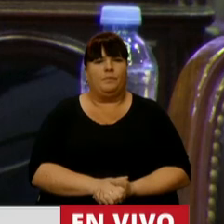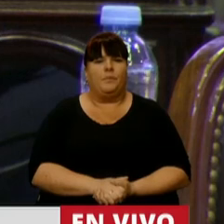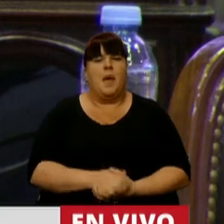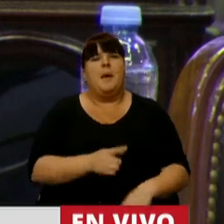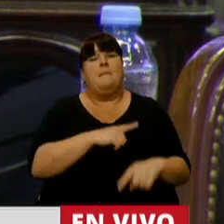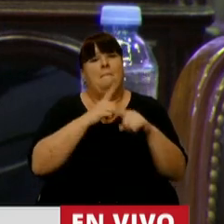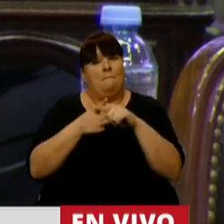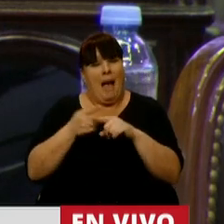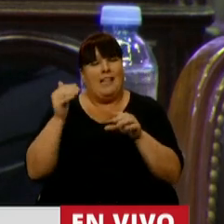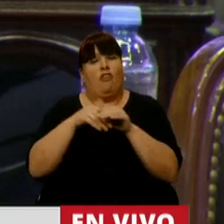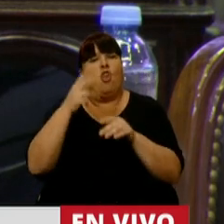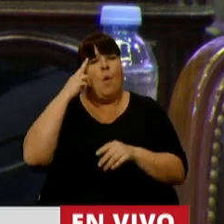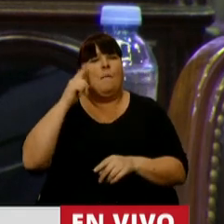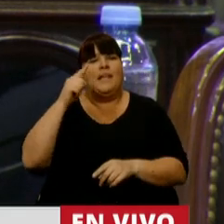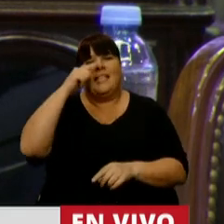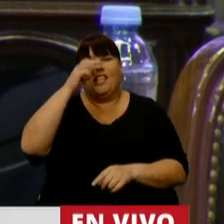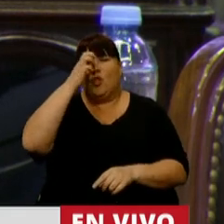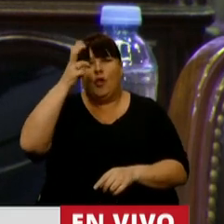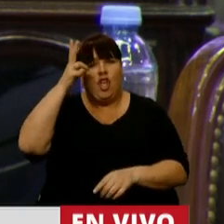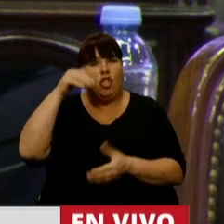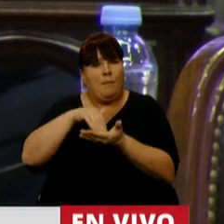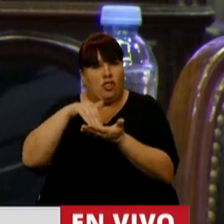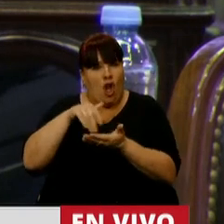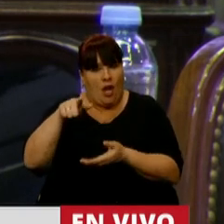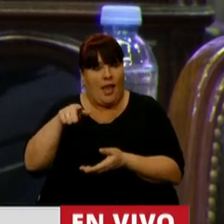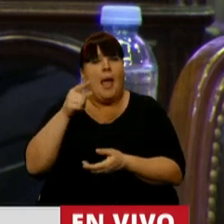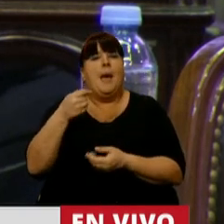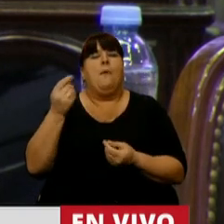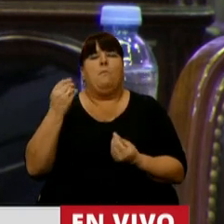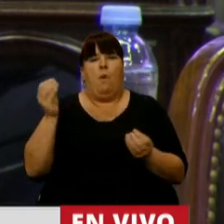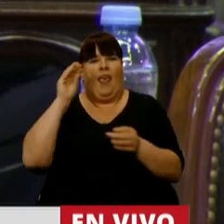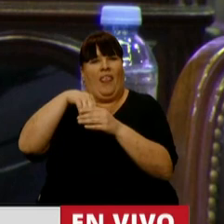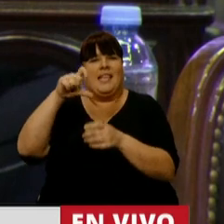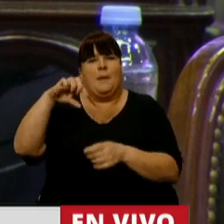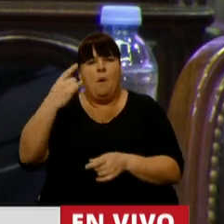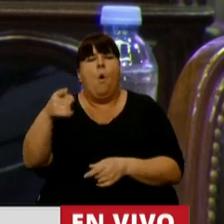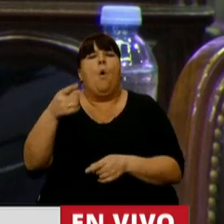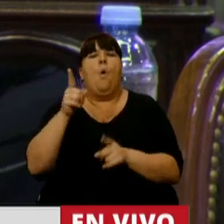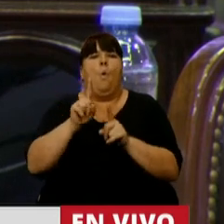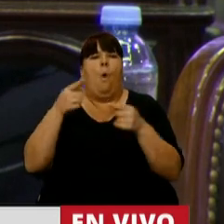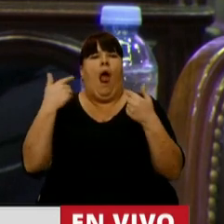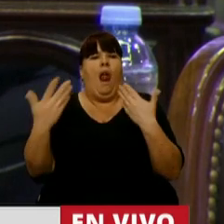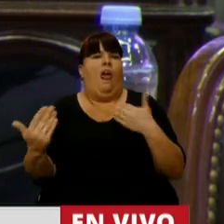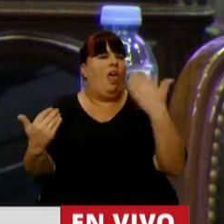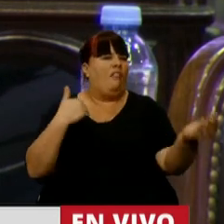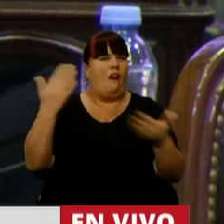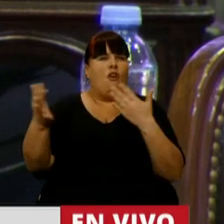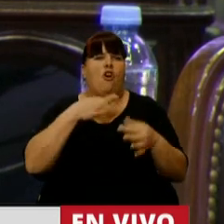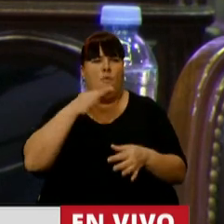Sumado al fondo de 9.728 millones, que podrá utilizar la SPU de manera arbitraria y discrecional.